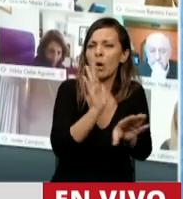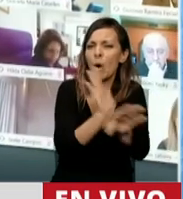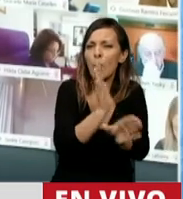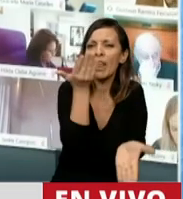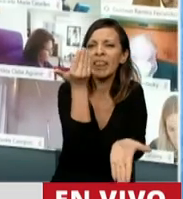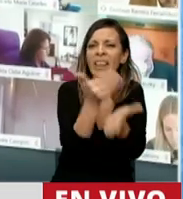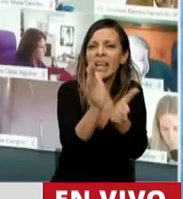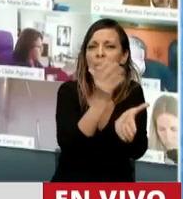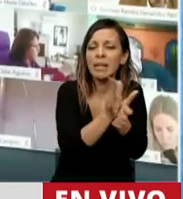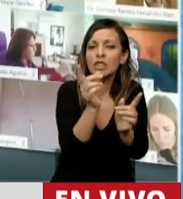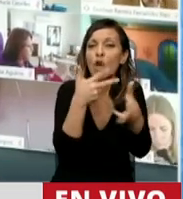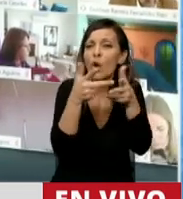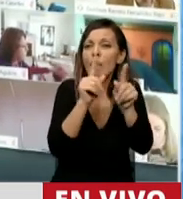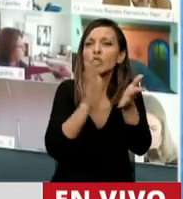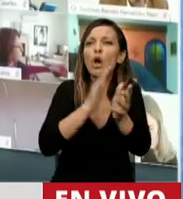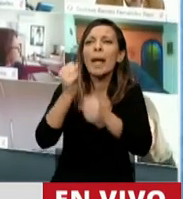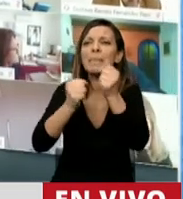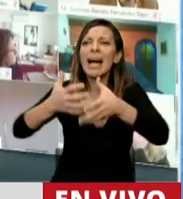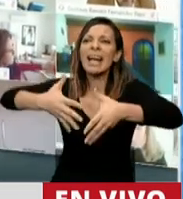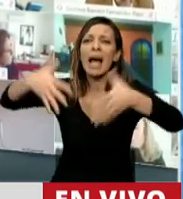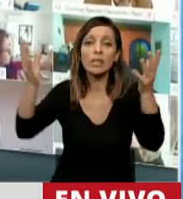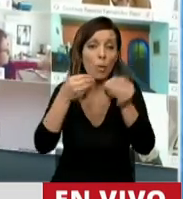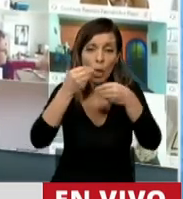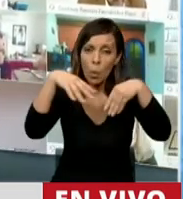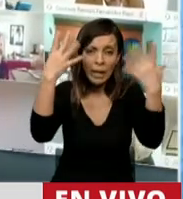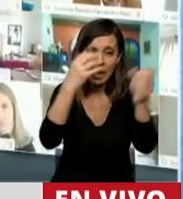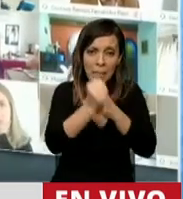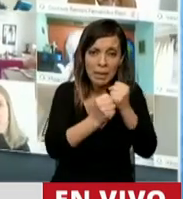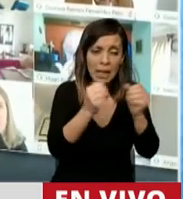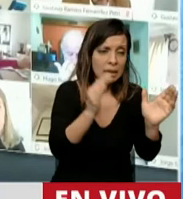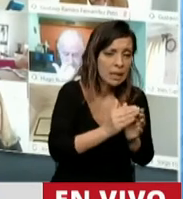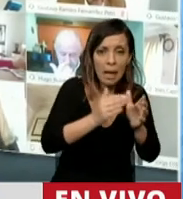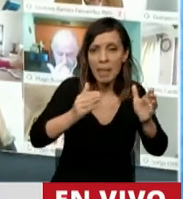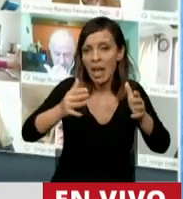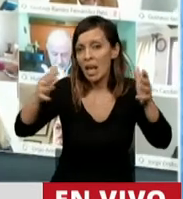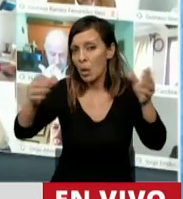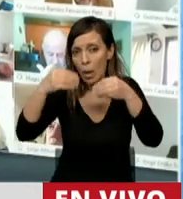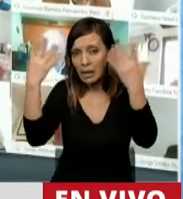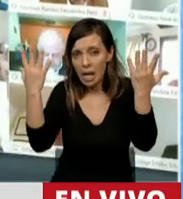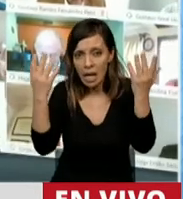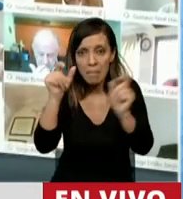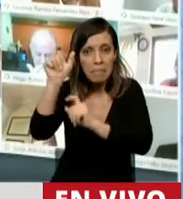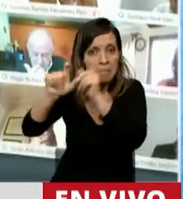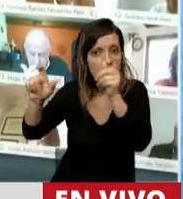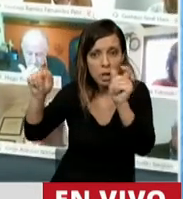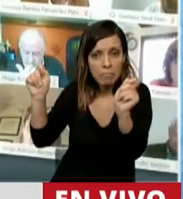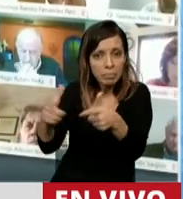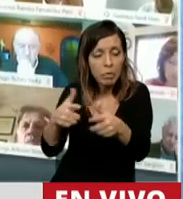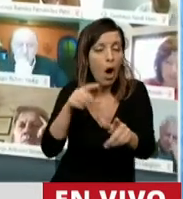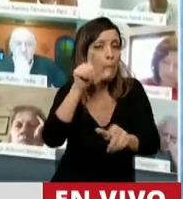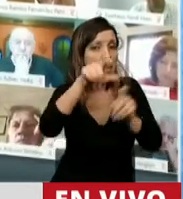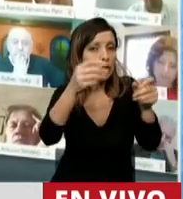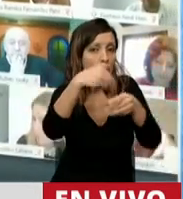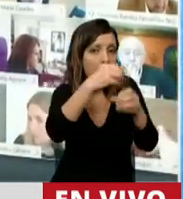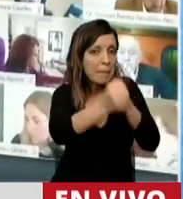estamos hablando de las grandes empresas. Estamos hablando de cualquier empresa, chica, pequeña, mediana o grande. persona física o persona jurídica.